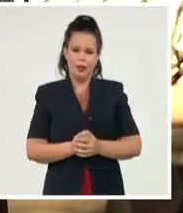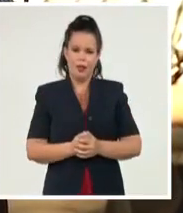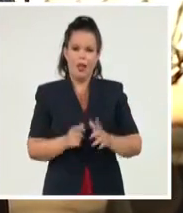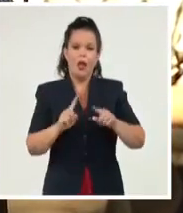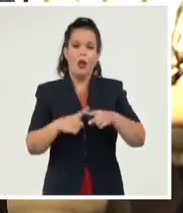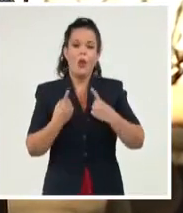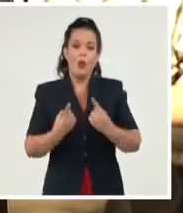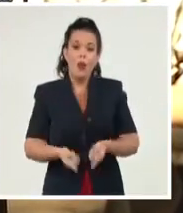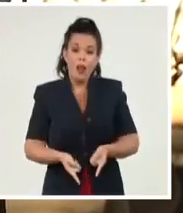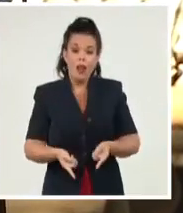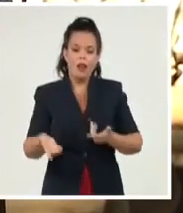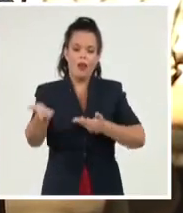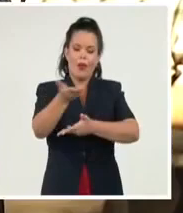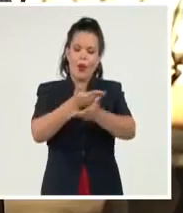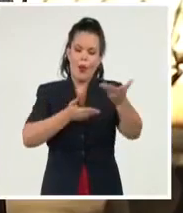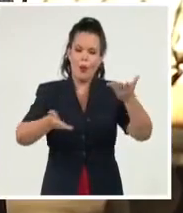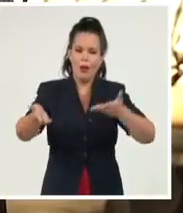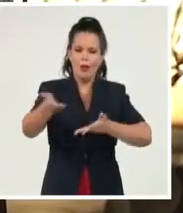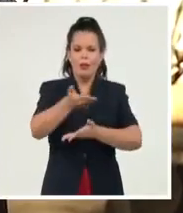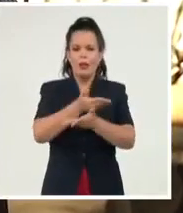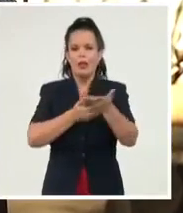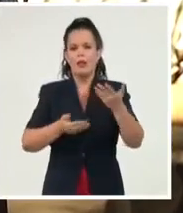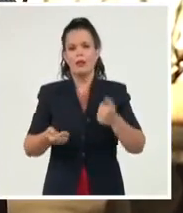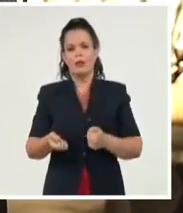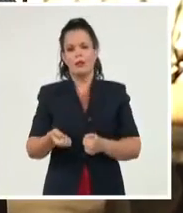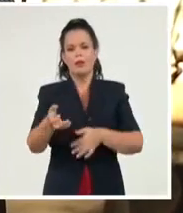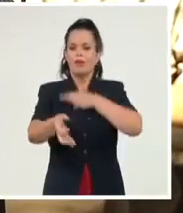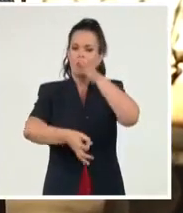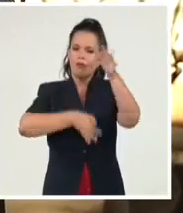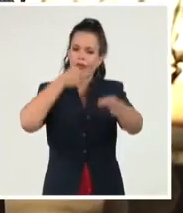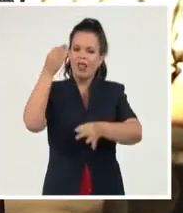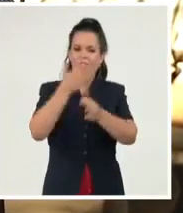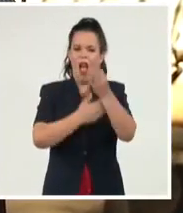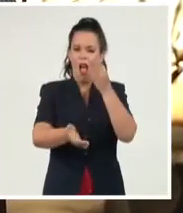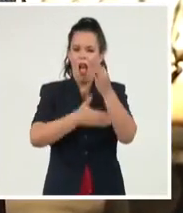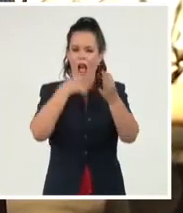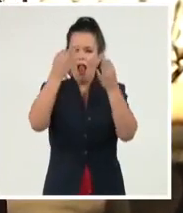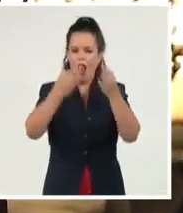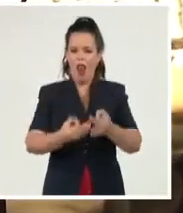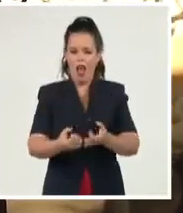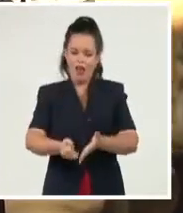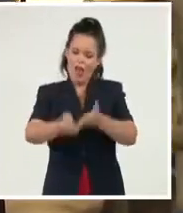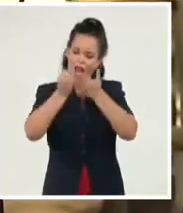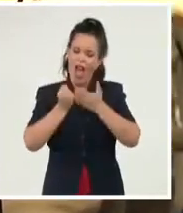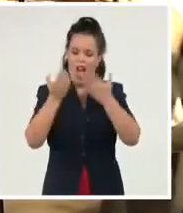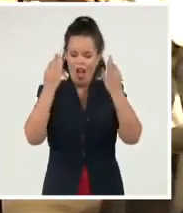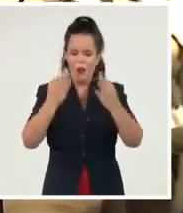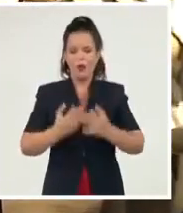el tiempo, por la sinceridad, y por el apoyo que también nos da mucha confianza.